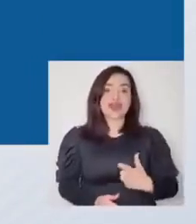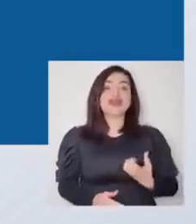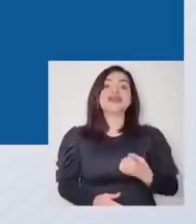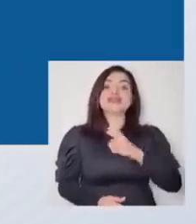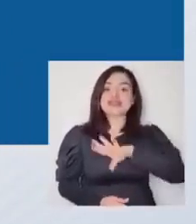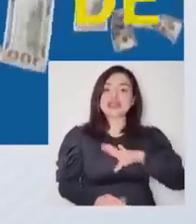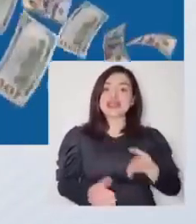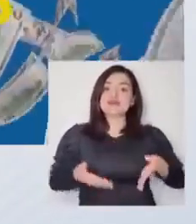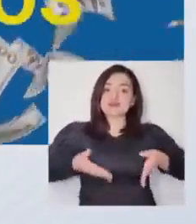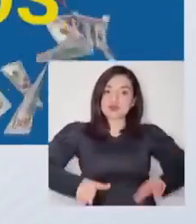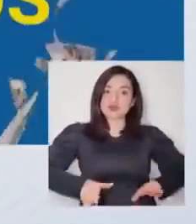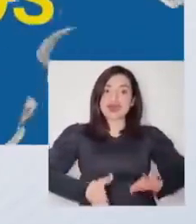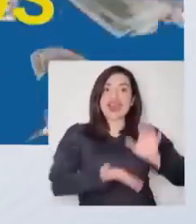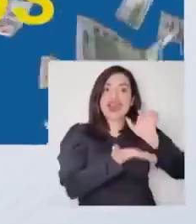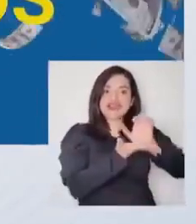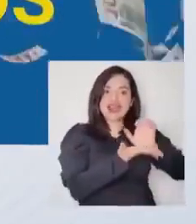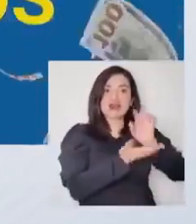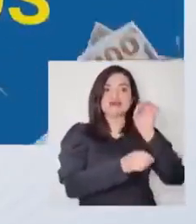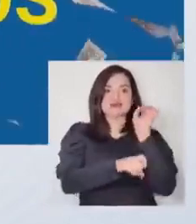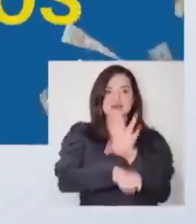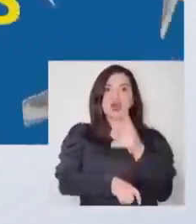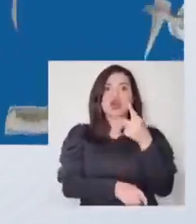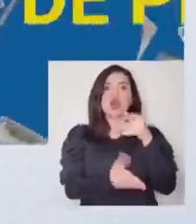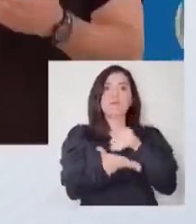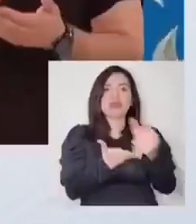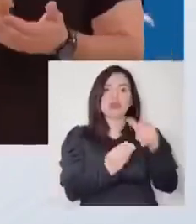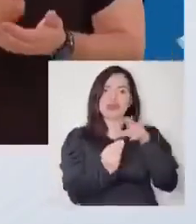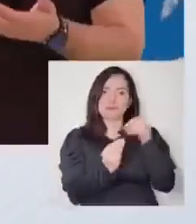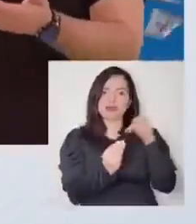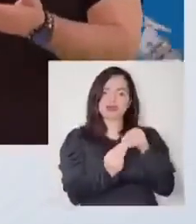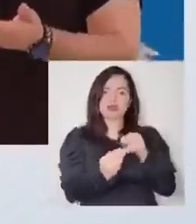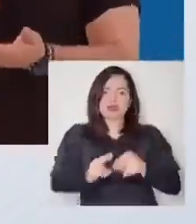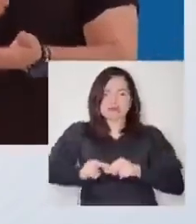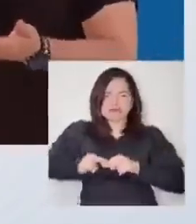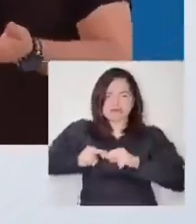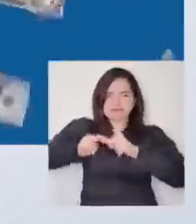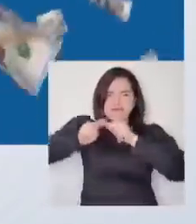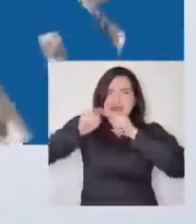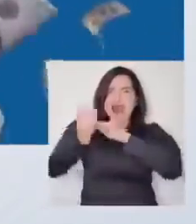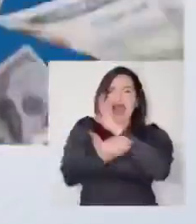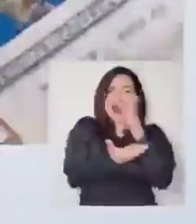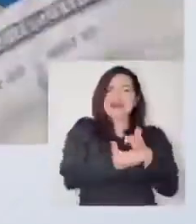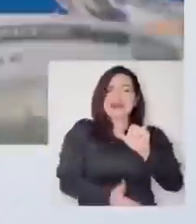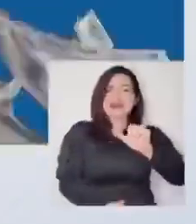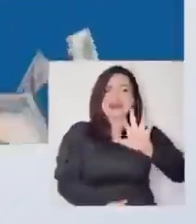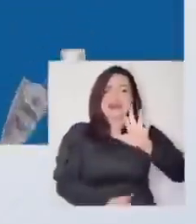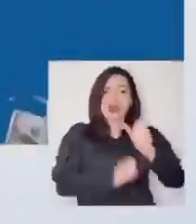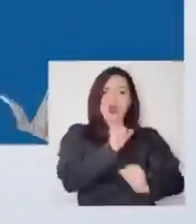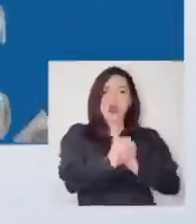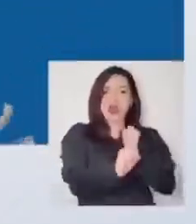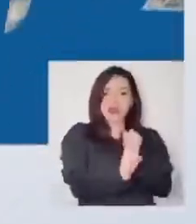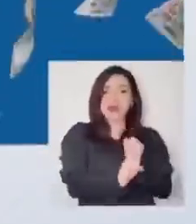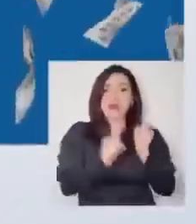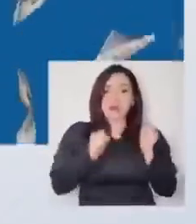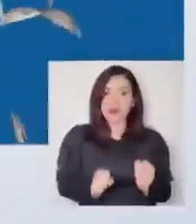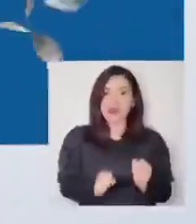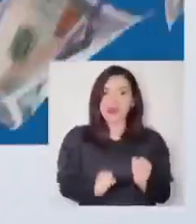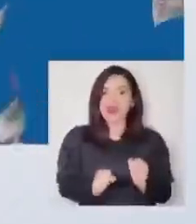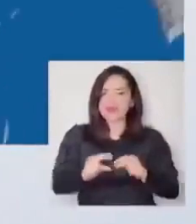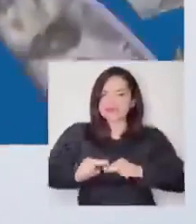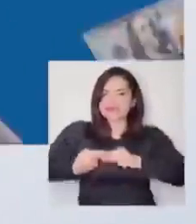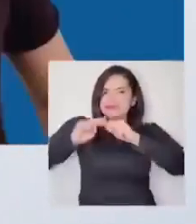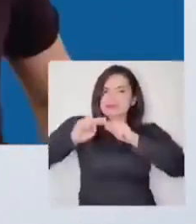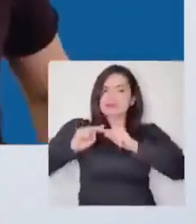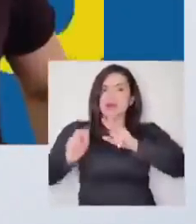nacido, el Estado depositará 2 millones de pesos en una cuenta, rentando hasta los 65 años. Lo que podría